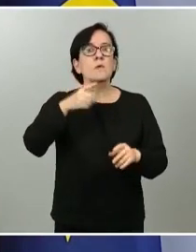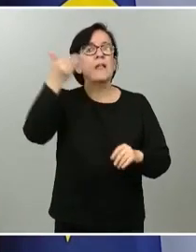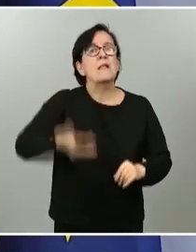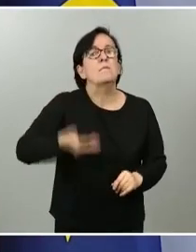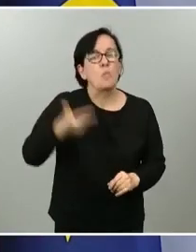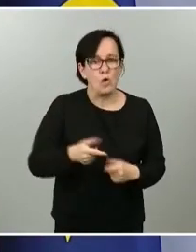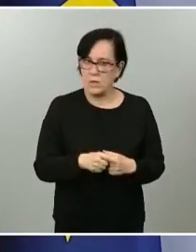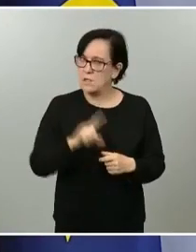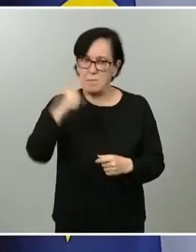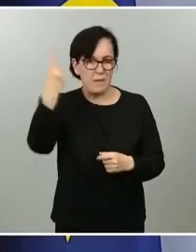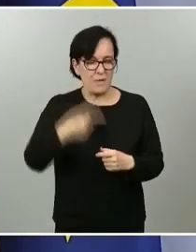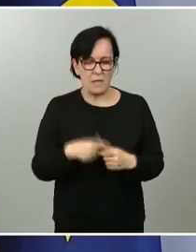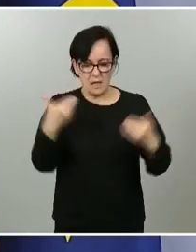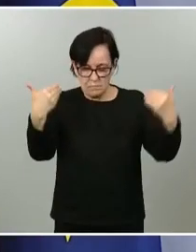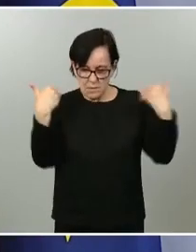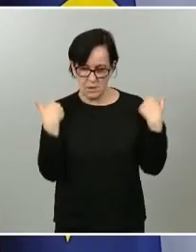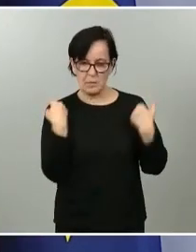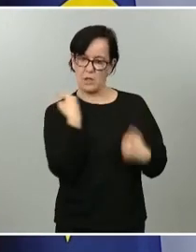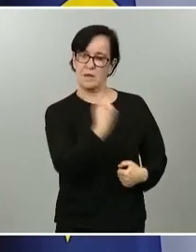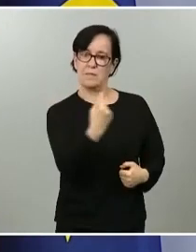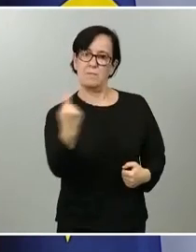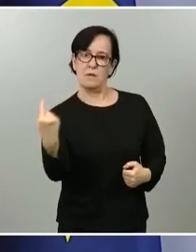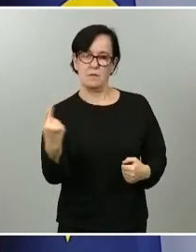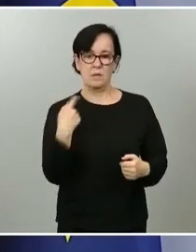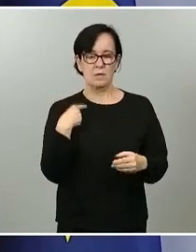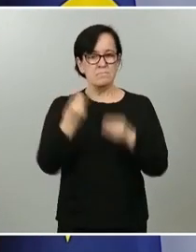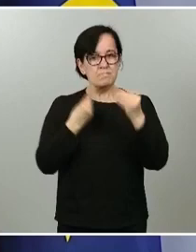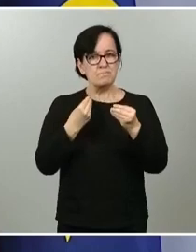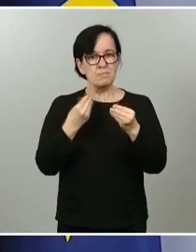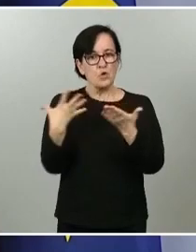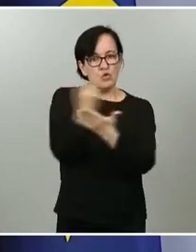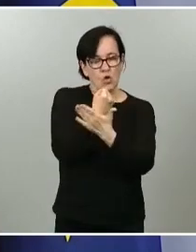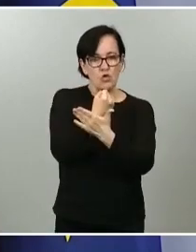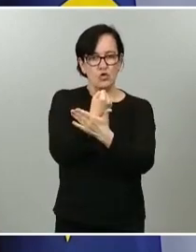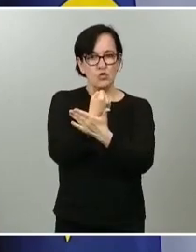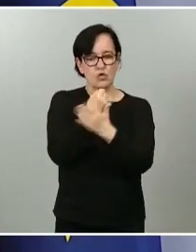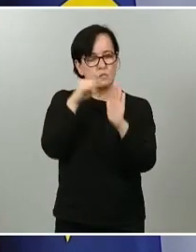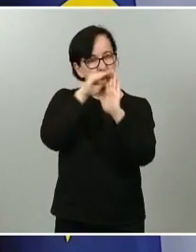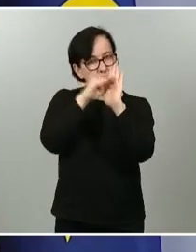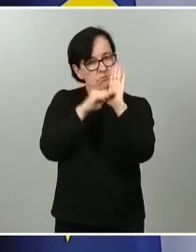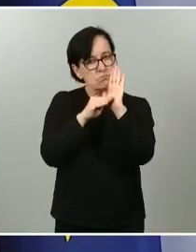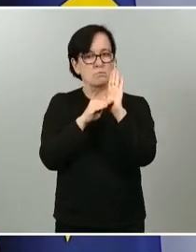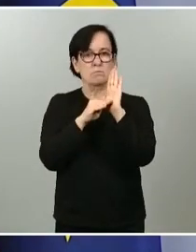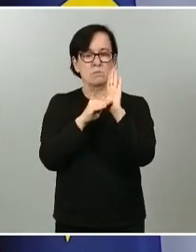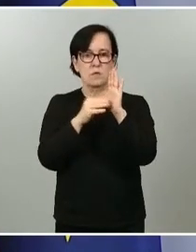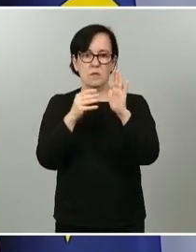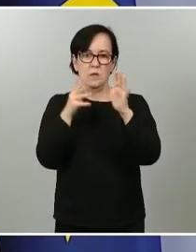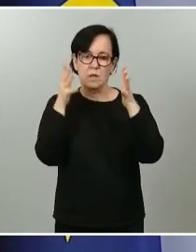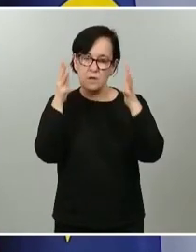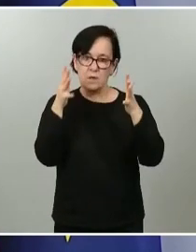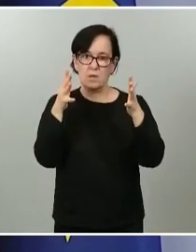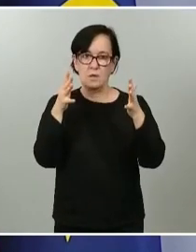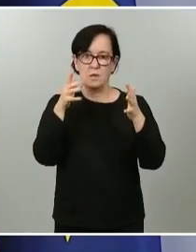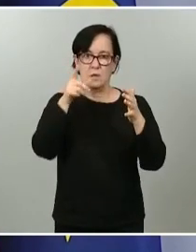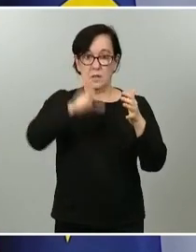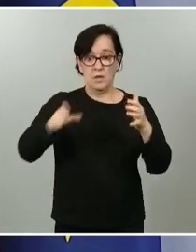importante la responsabilidad individual, el seguir todas las consideraciones y recomendaciones de las autoridades sanitarias. Y